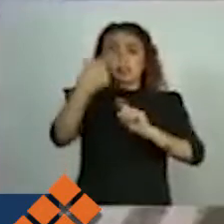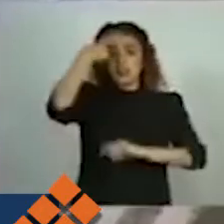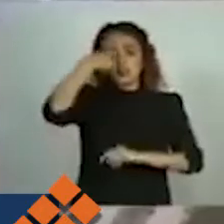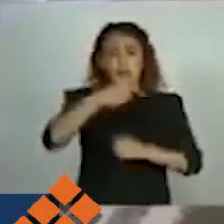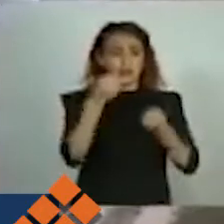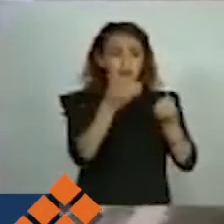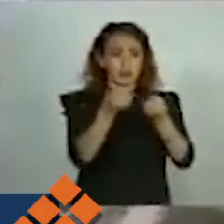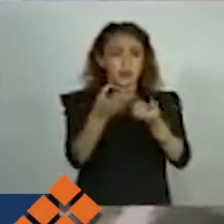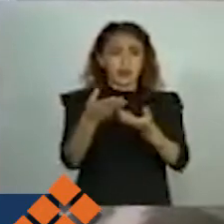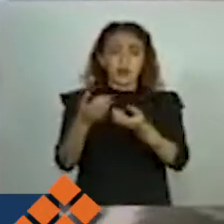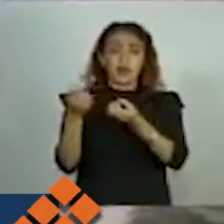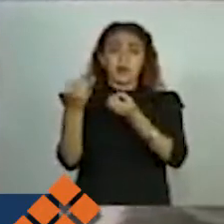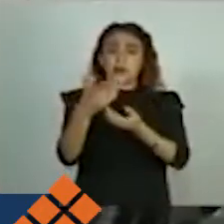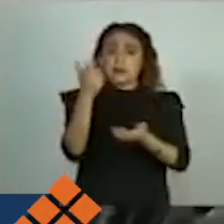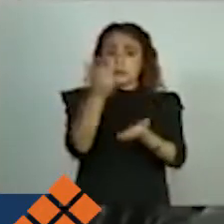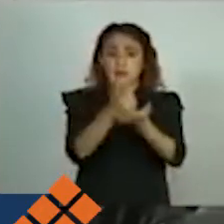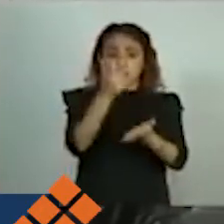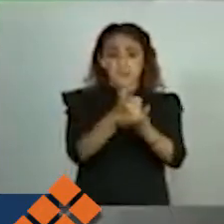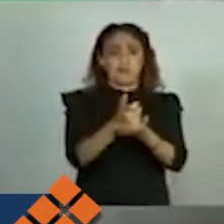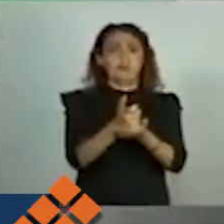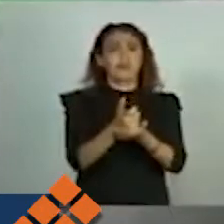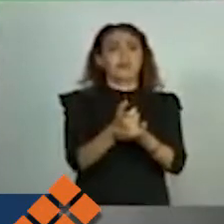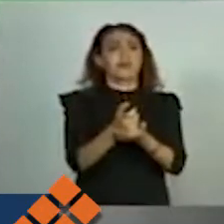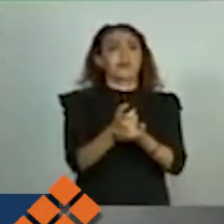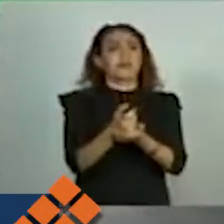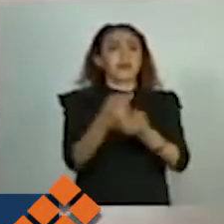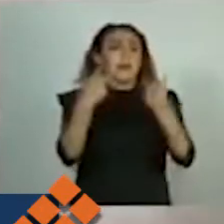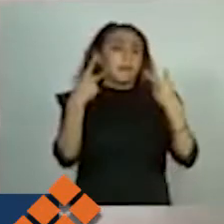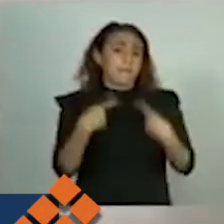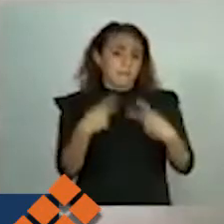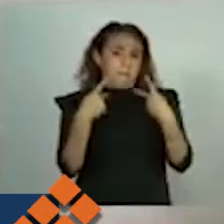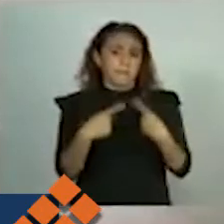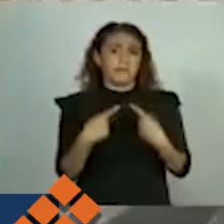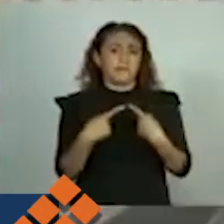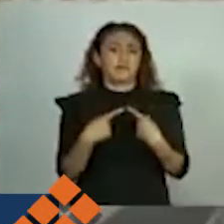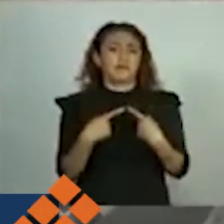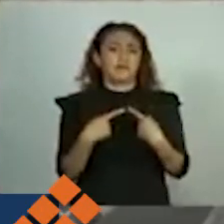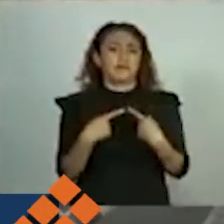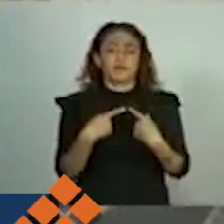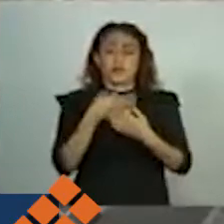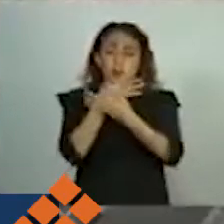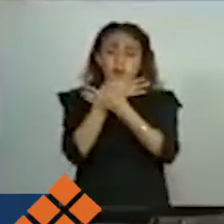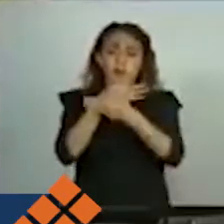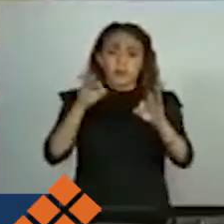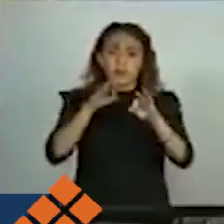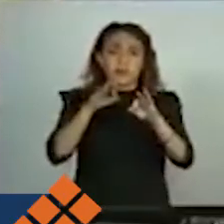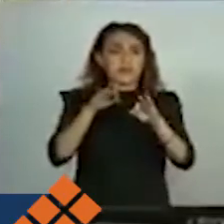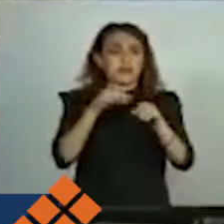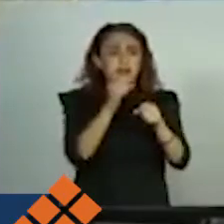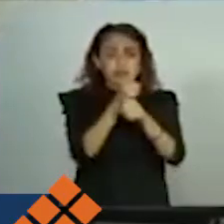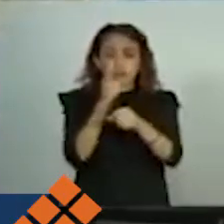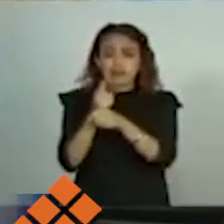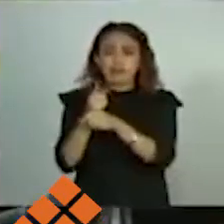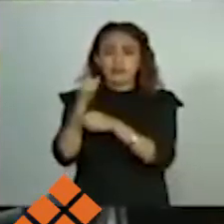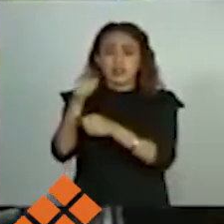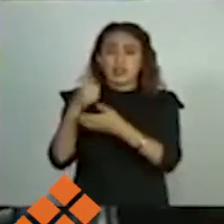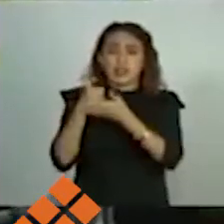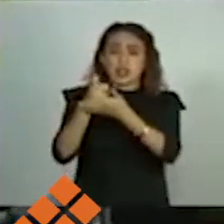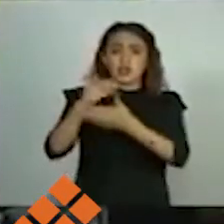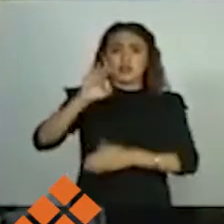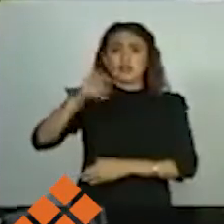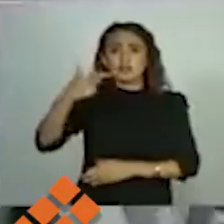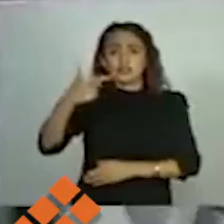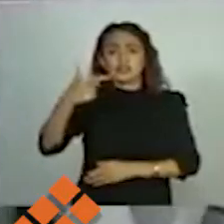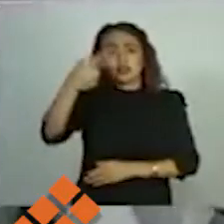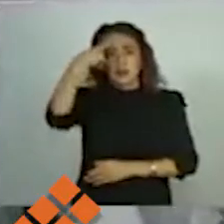ofrecer una recompensa económica a quien o a quienes aporten información que ayude a la fiscalía